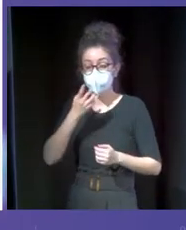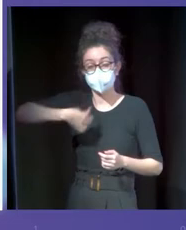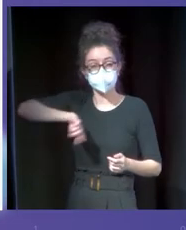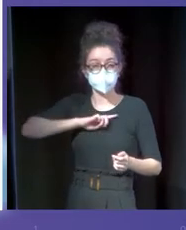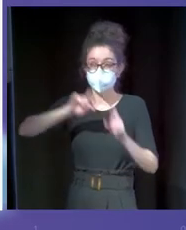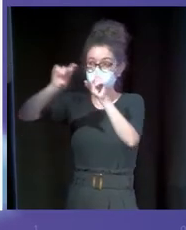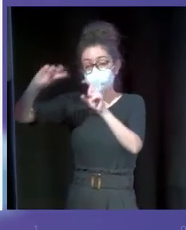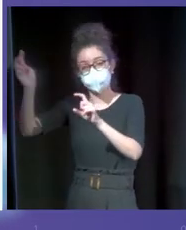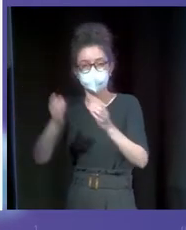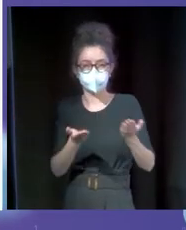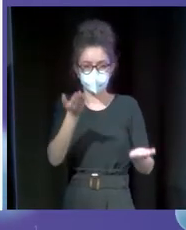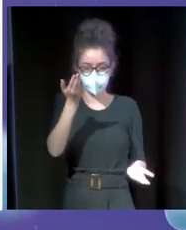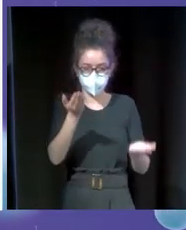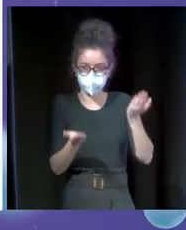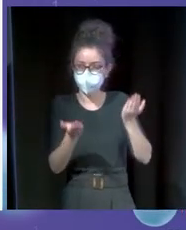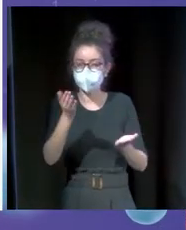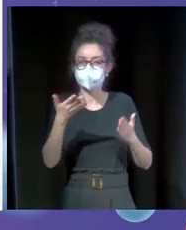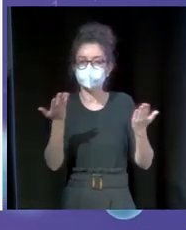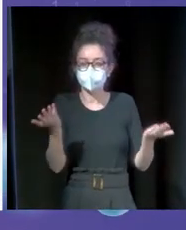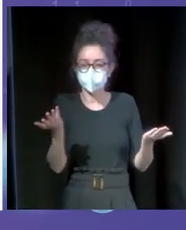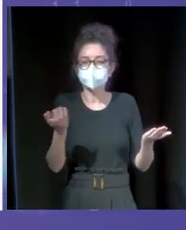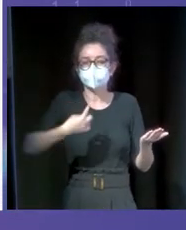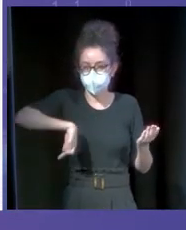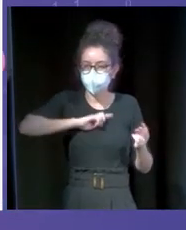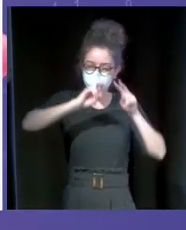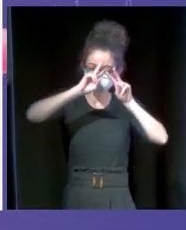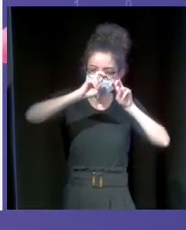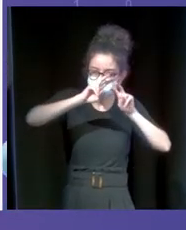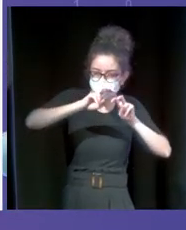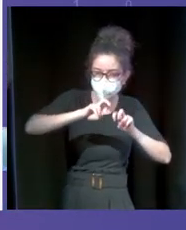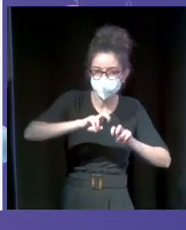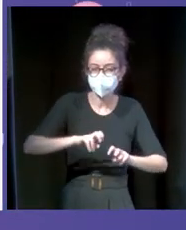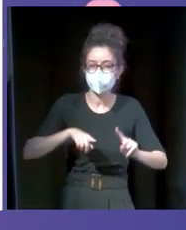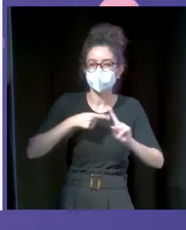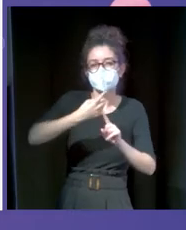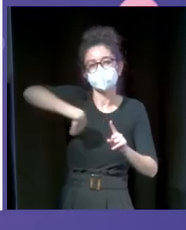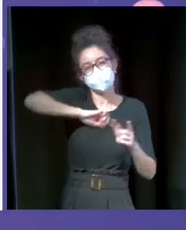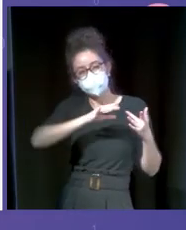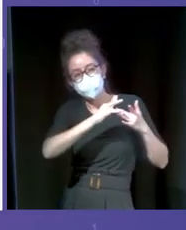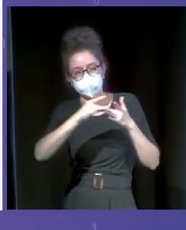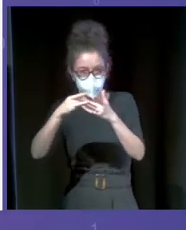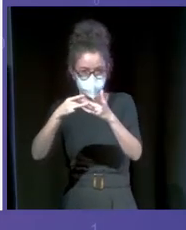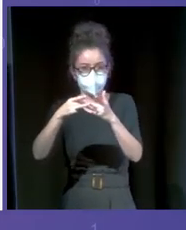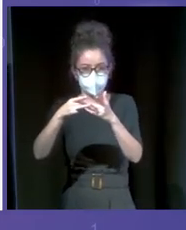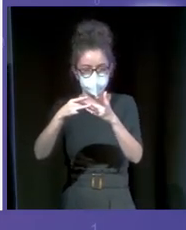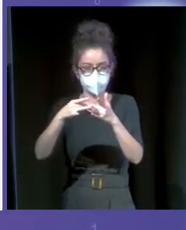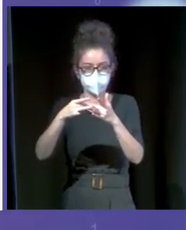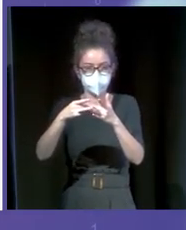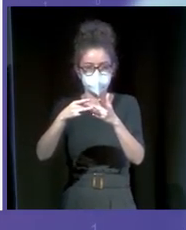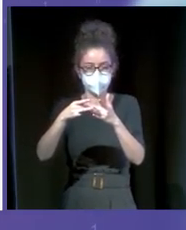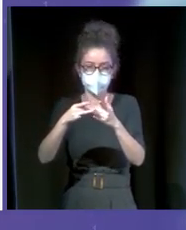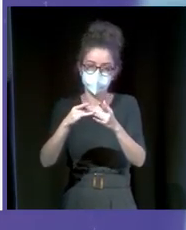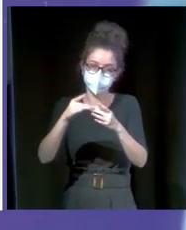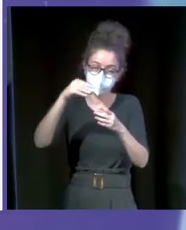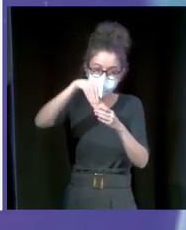es todo el análisis y toda la creación que hacemos para que siempre seamos los primeros sobre todo en SEO.